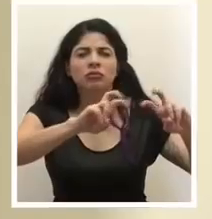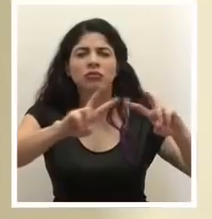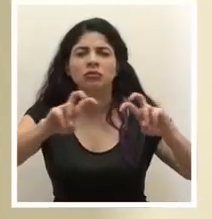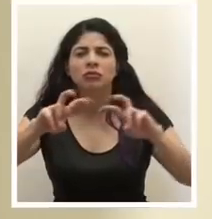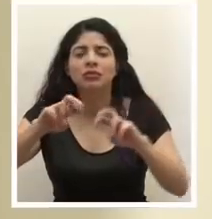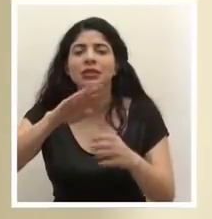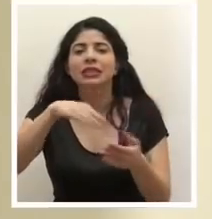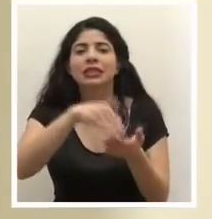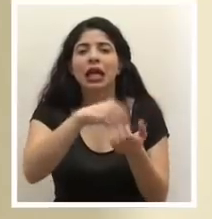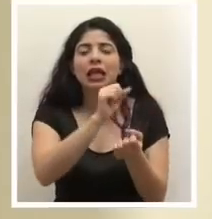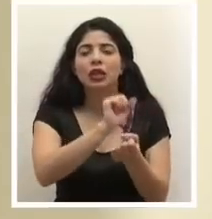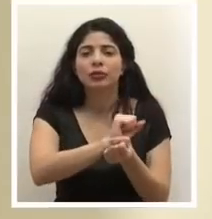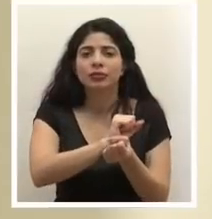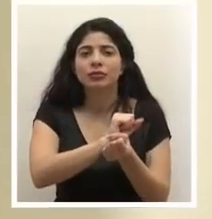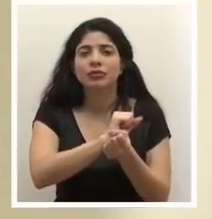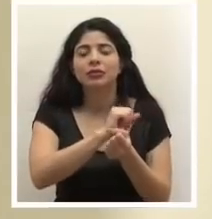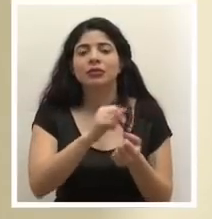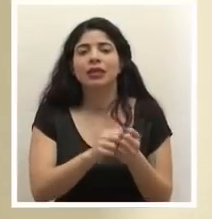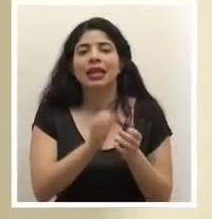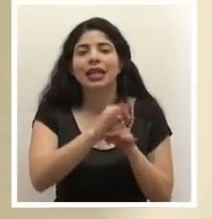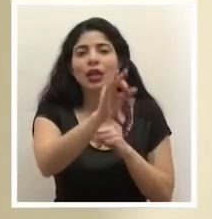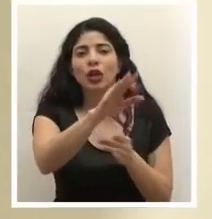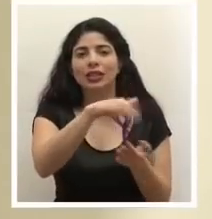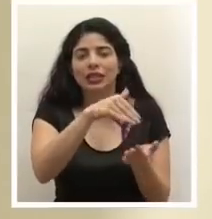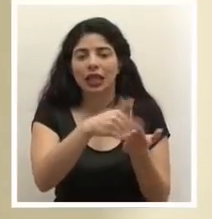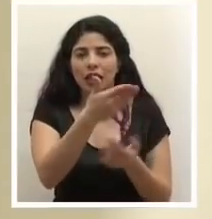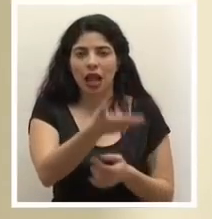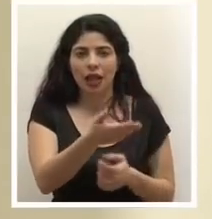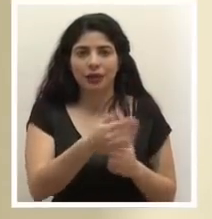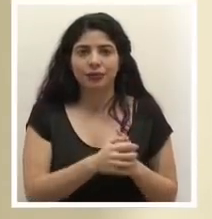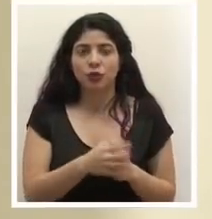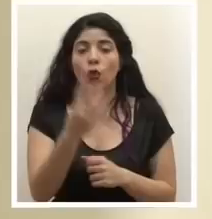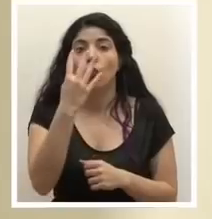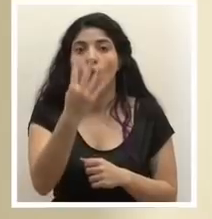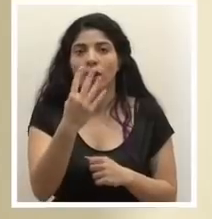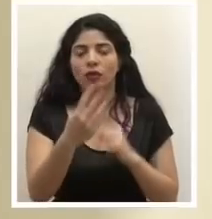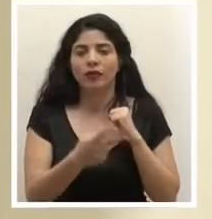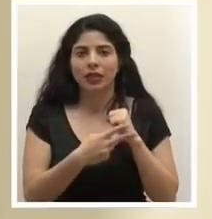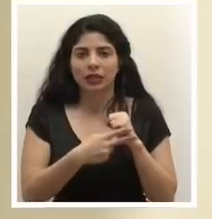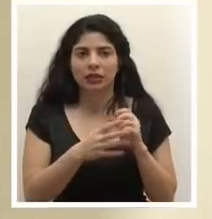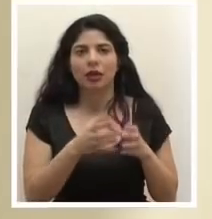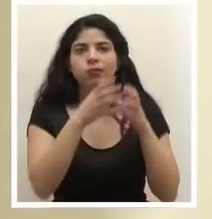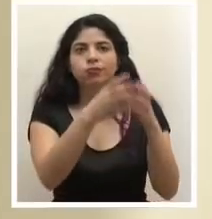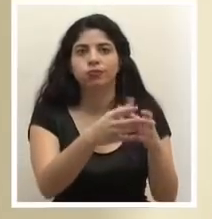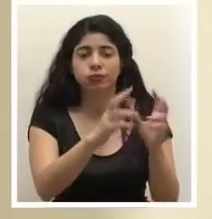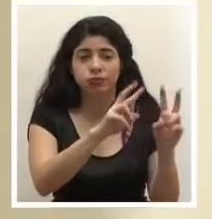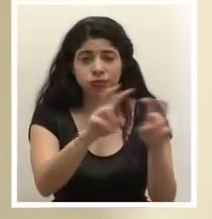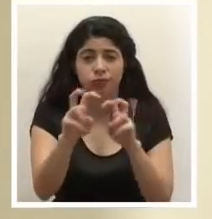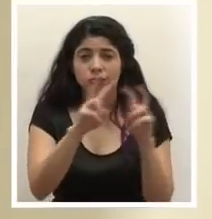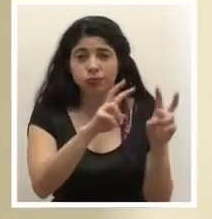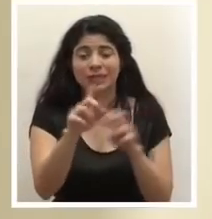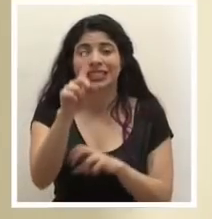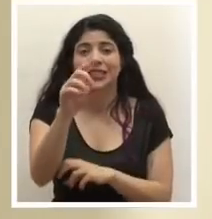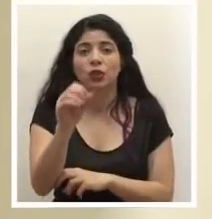Centro de Aprehensión Regional Central, en cuatro operativos, donde se han tamizado a